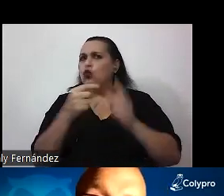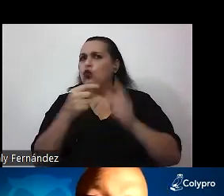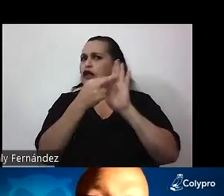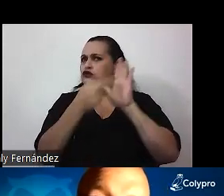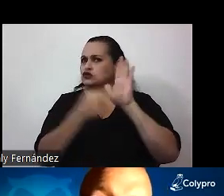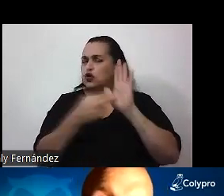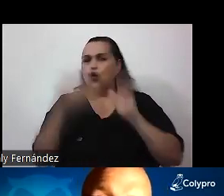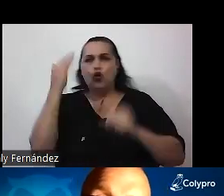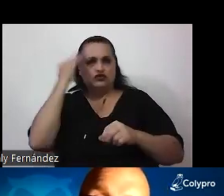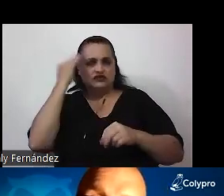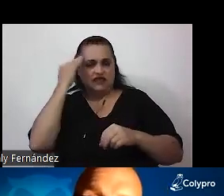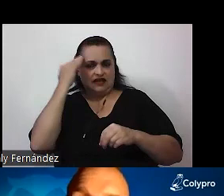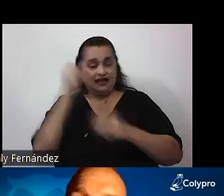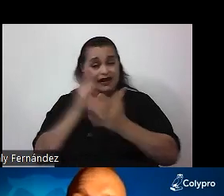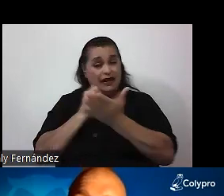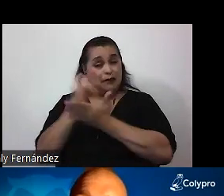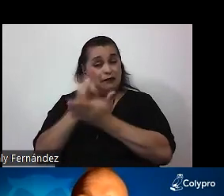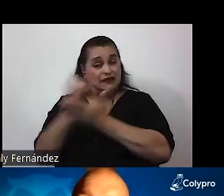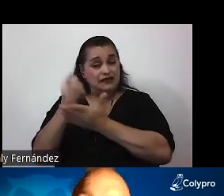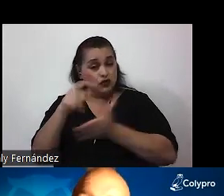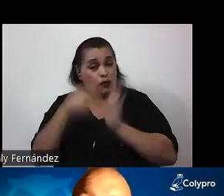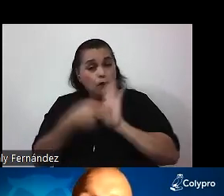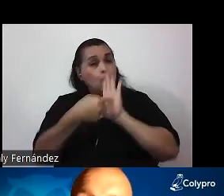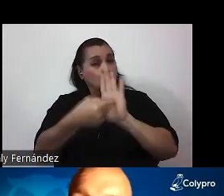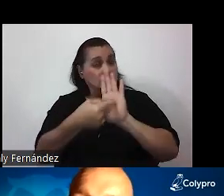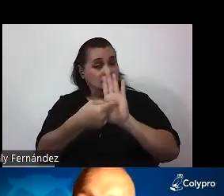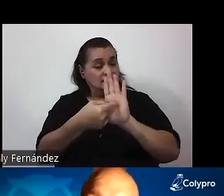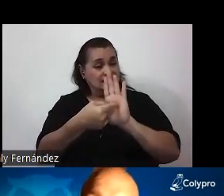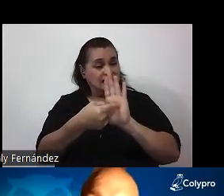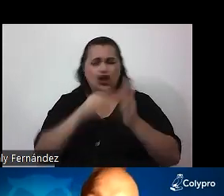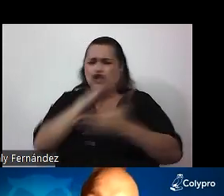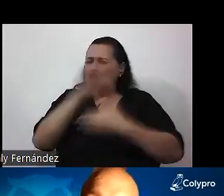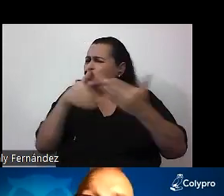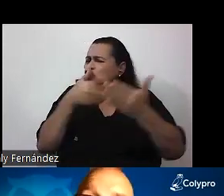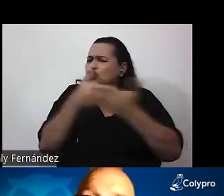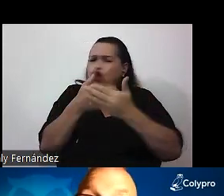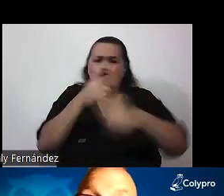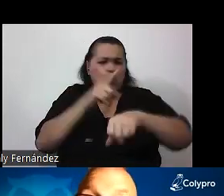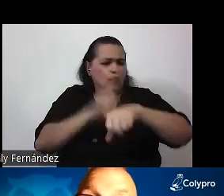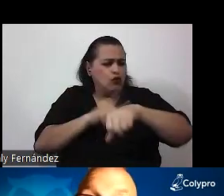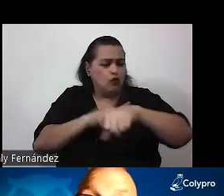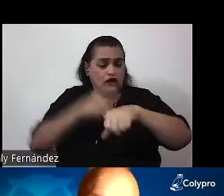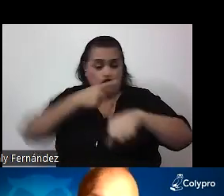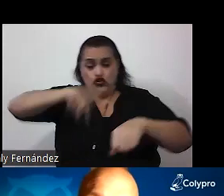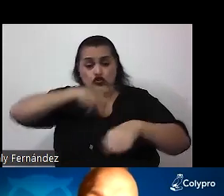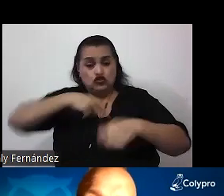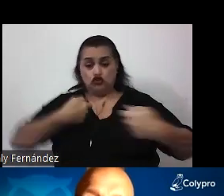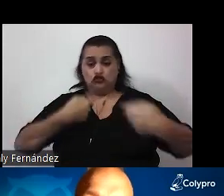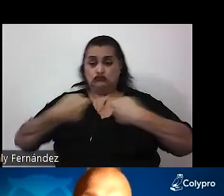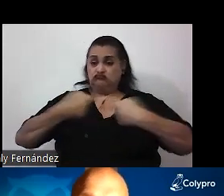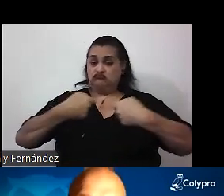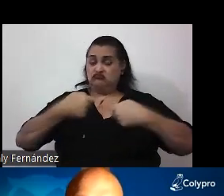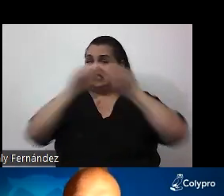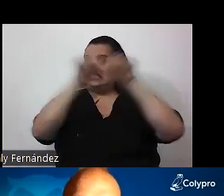La investigación muestra que, en casi todo momento, nos regimos por el sistema 1. Y que